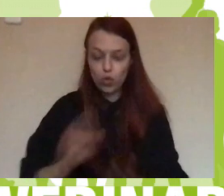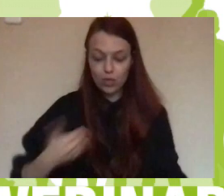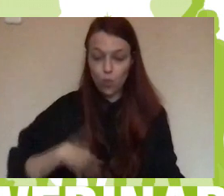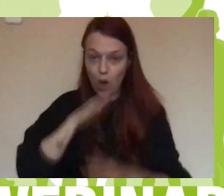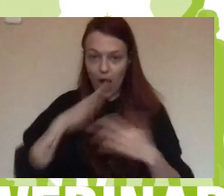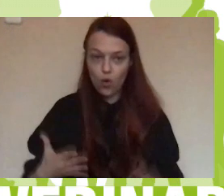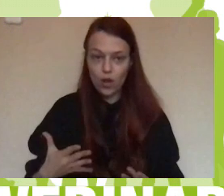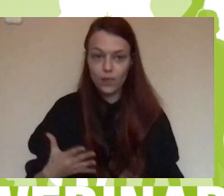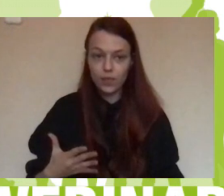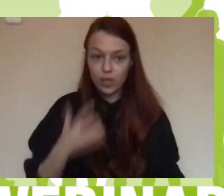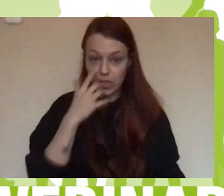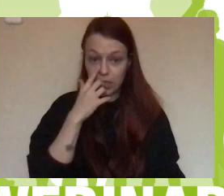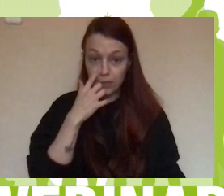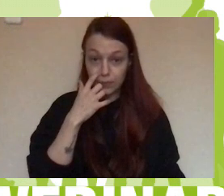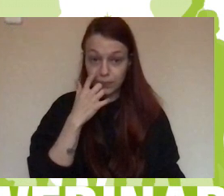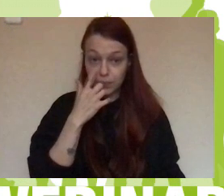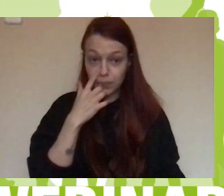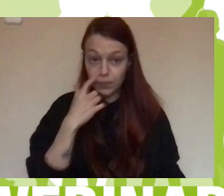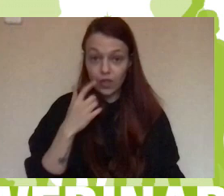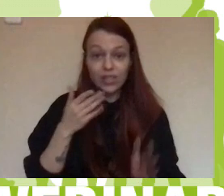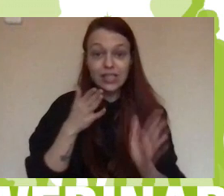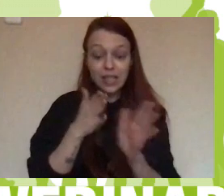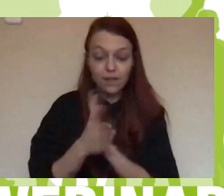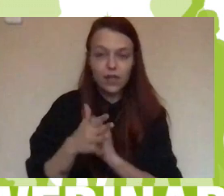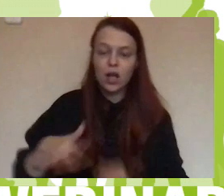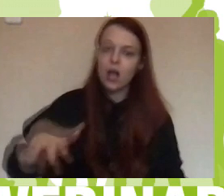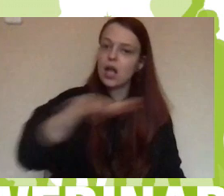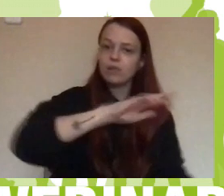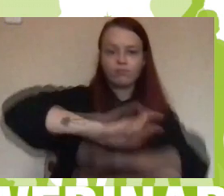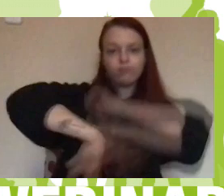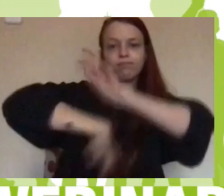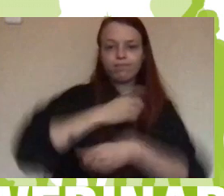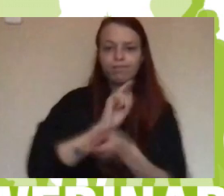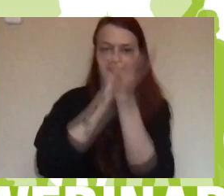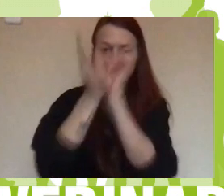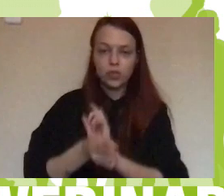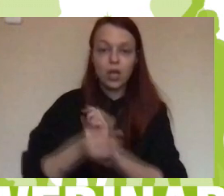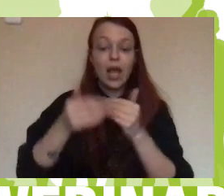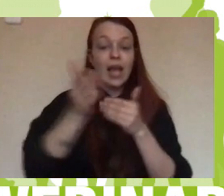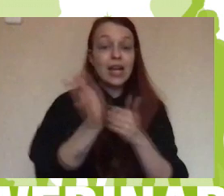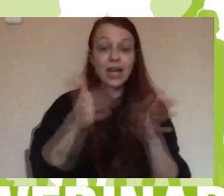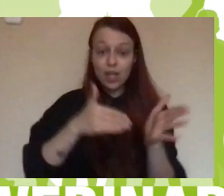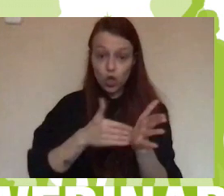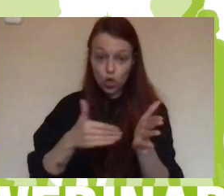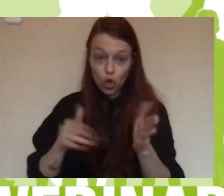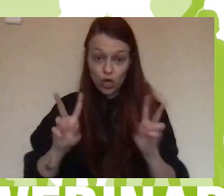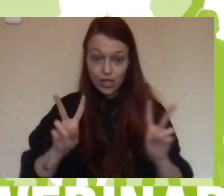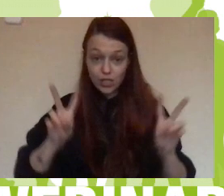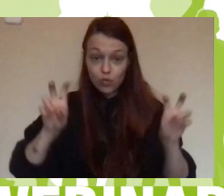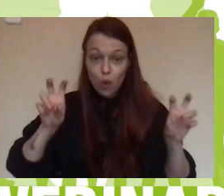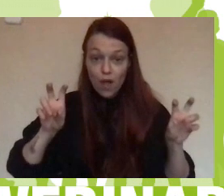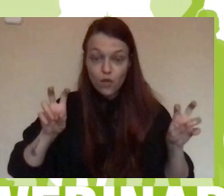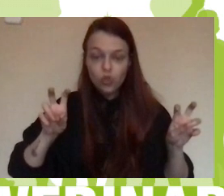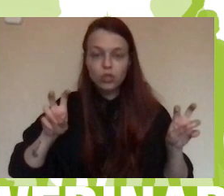nosotros una modificación de espacios, una ambientación nueva de rincones, que los espacios se conviertan en